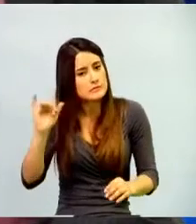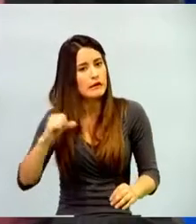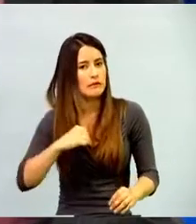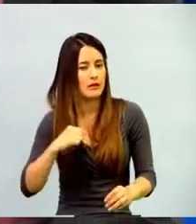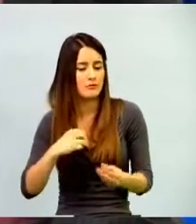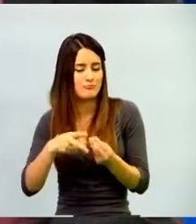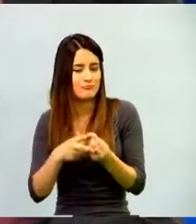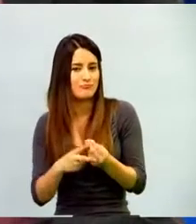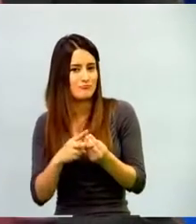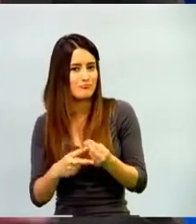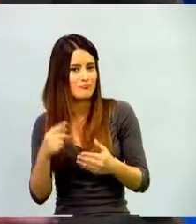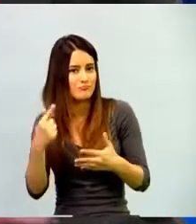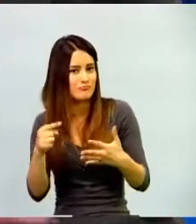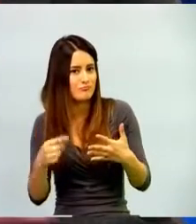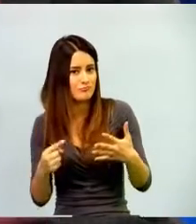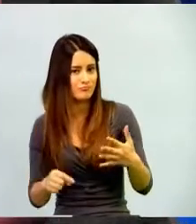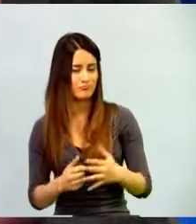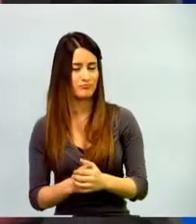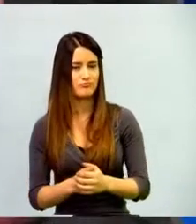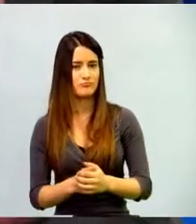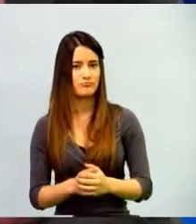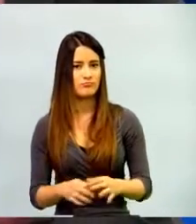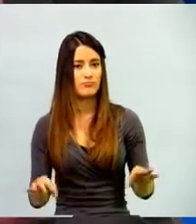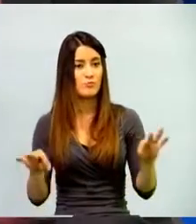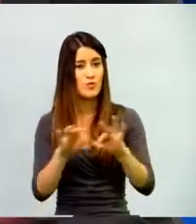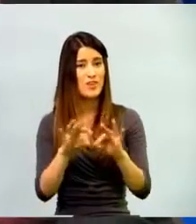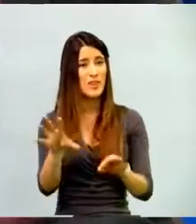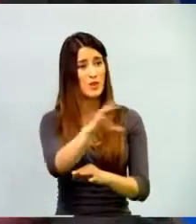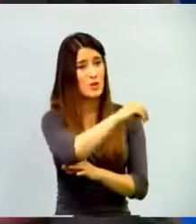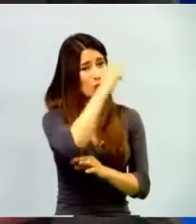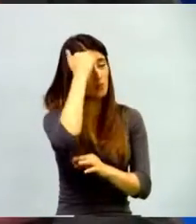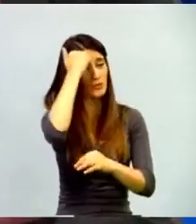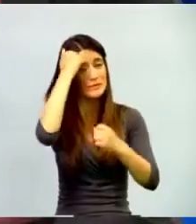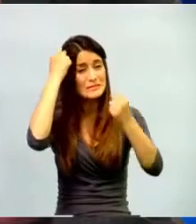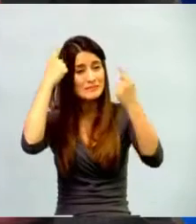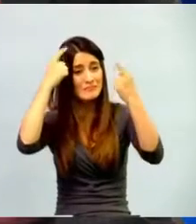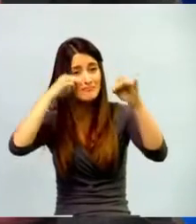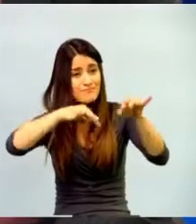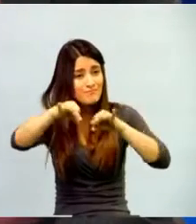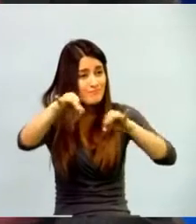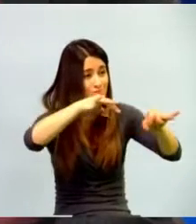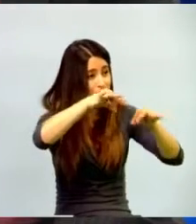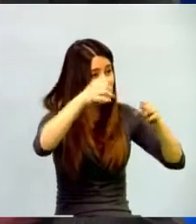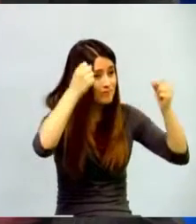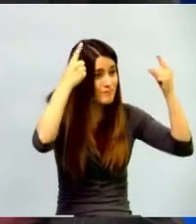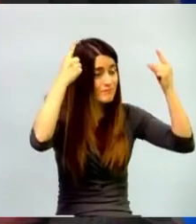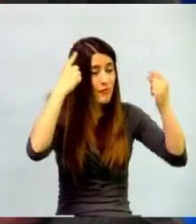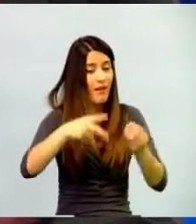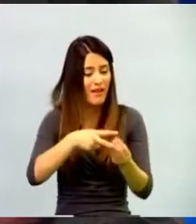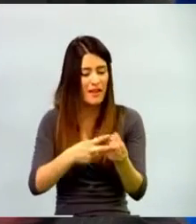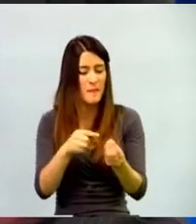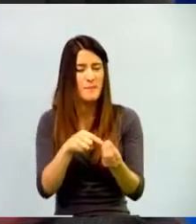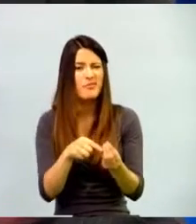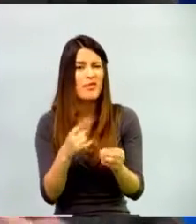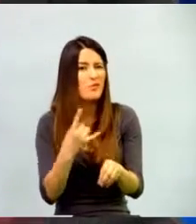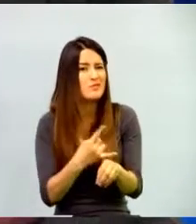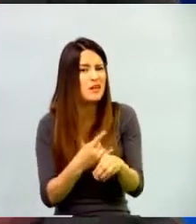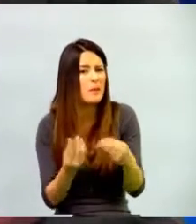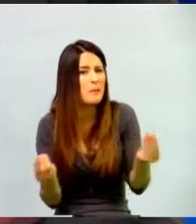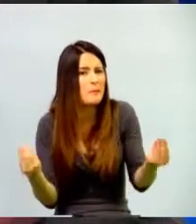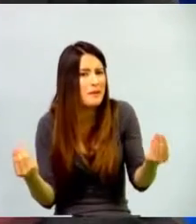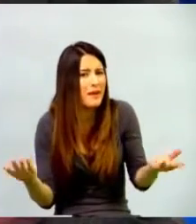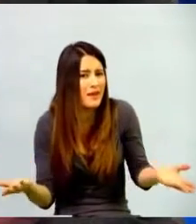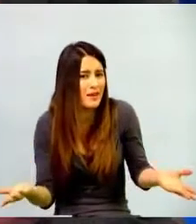todos los docentes es entender para qué, no conseguir la silla, eso es lo más fácil, tener una herramienta, tener un computador,